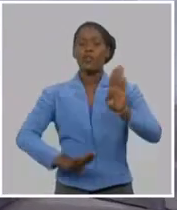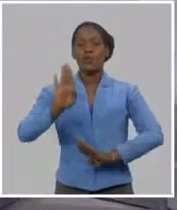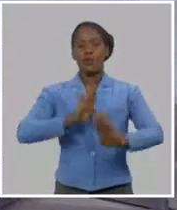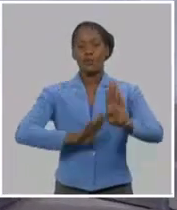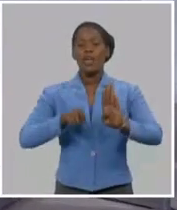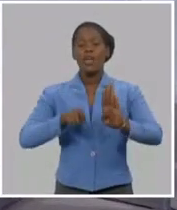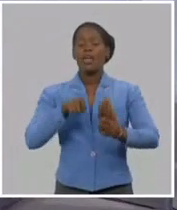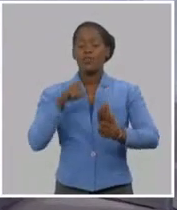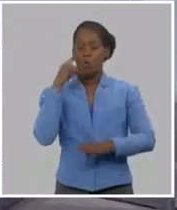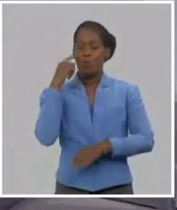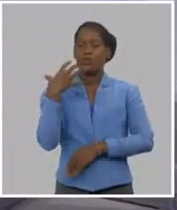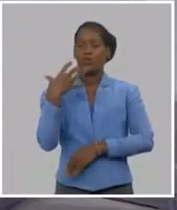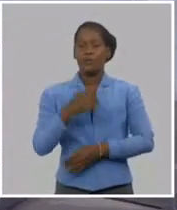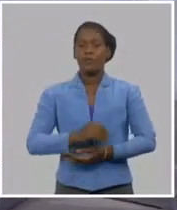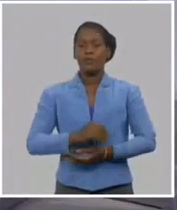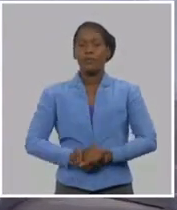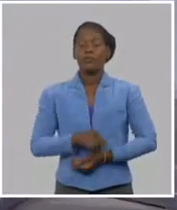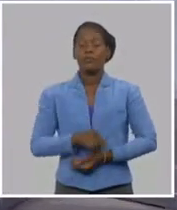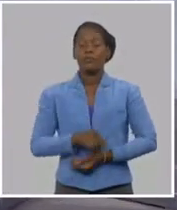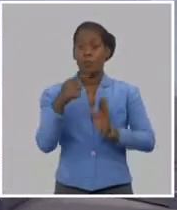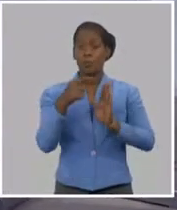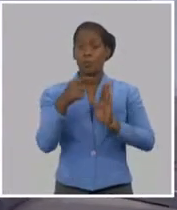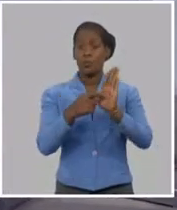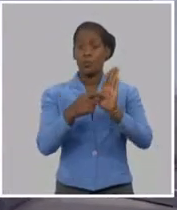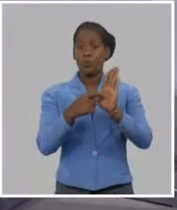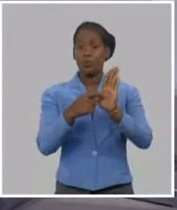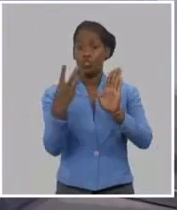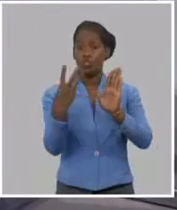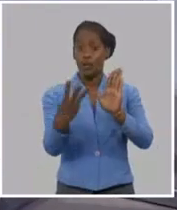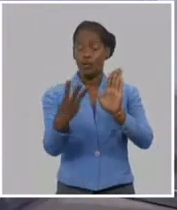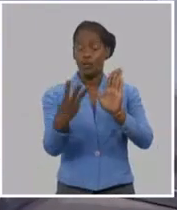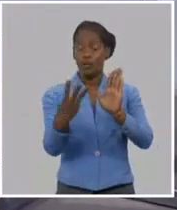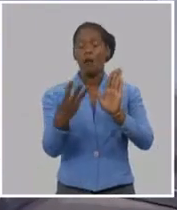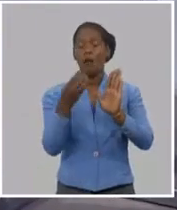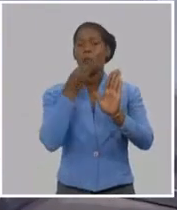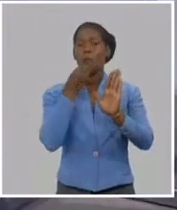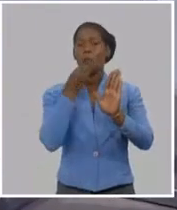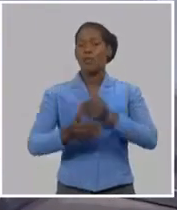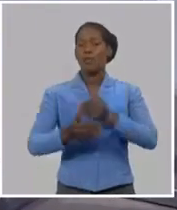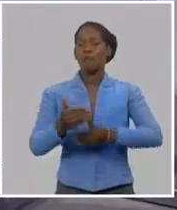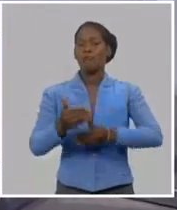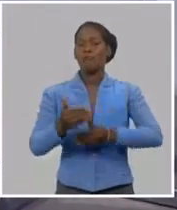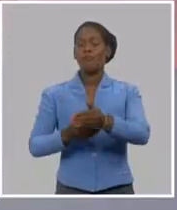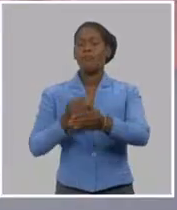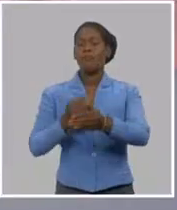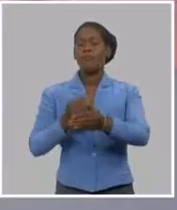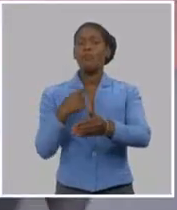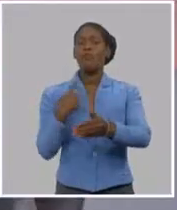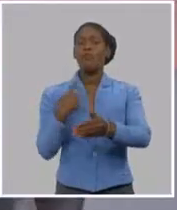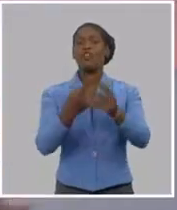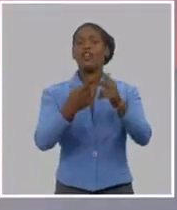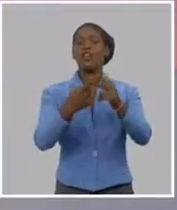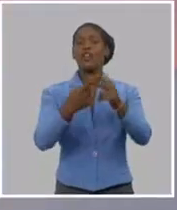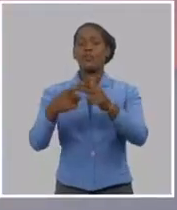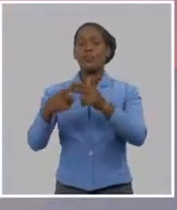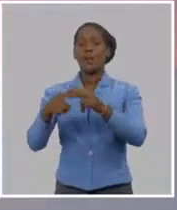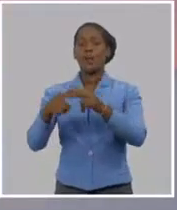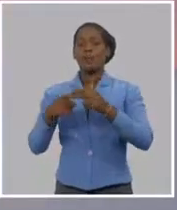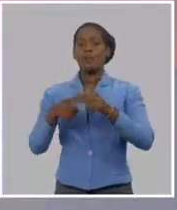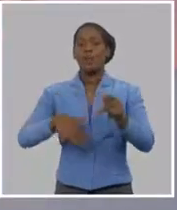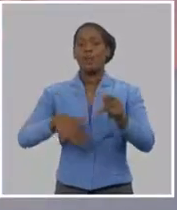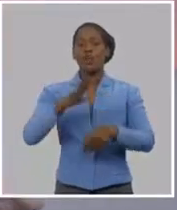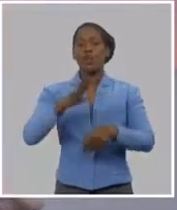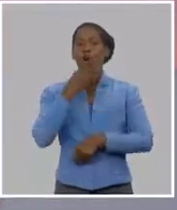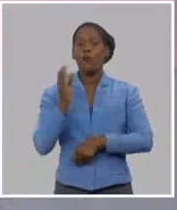ética martiana. Teniendo estos elementos en cuenta, es que se desarrollan las actividades del movimiento, desde el ámbito comunicativo, desde el